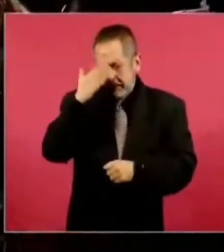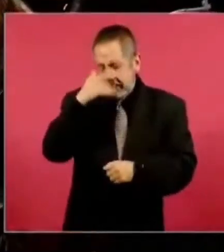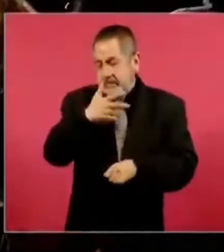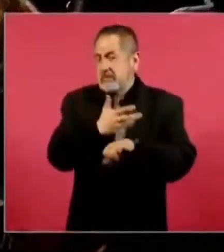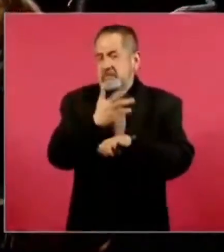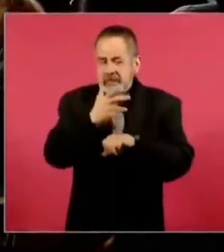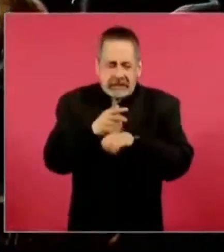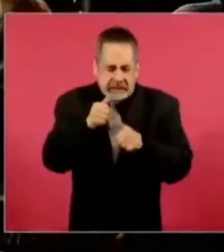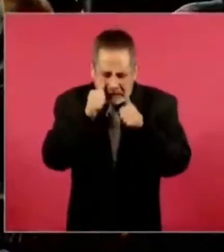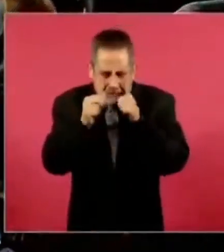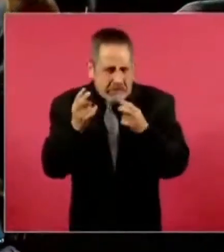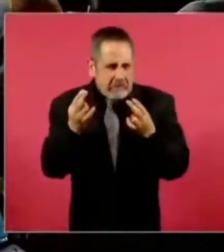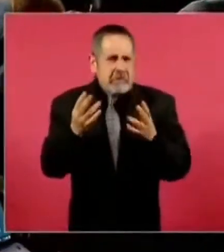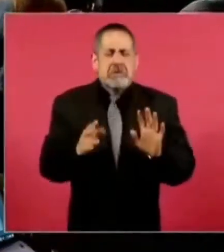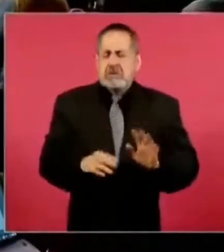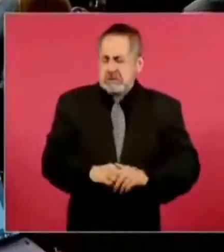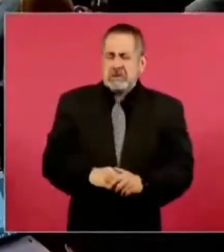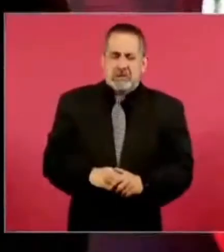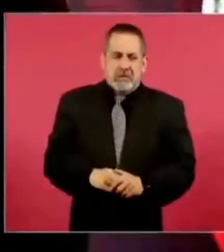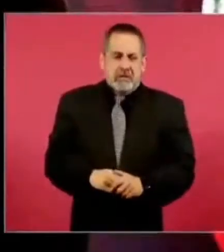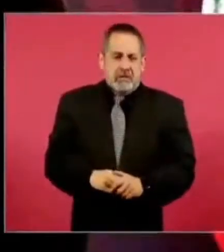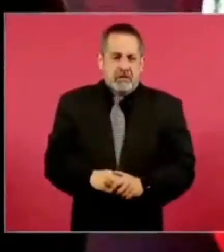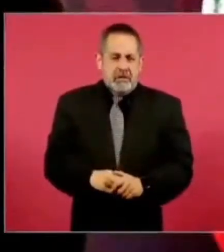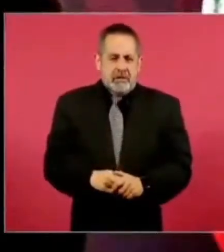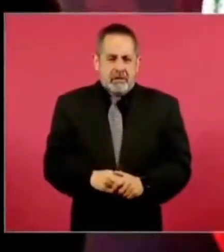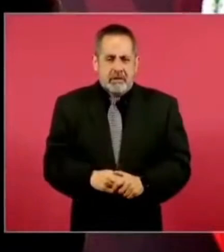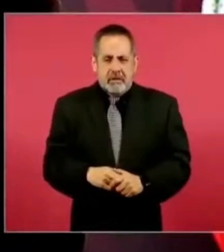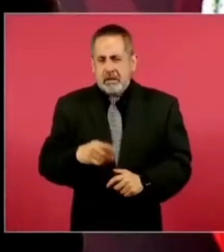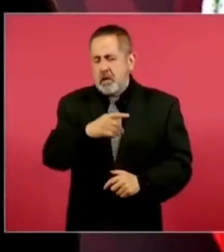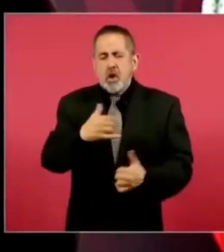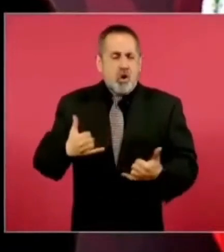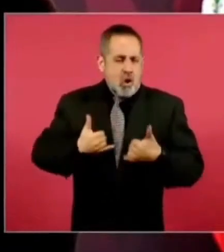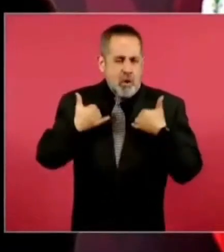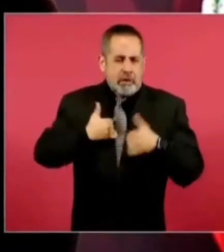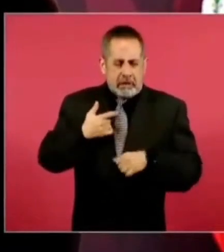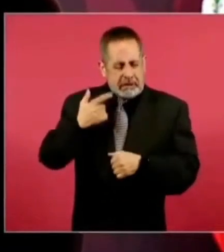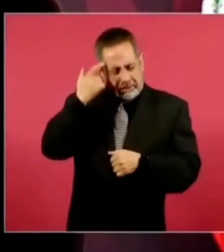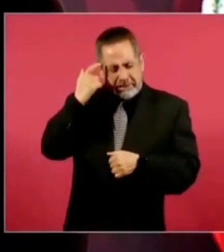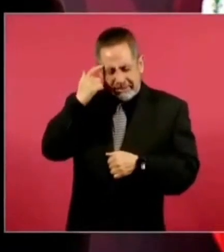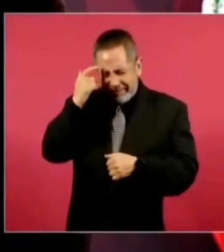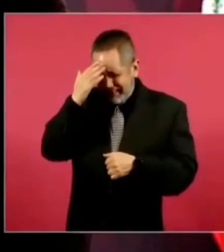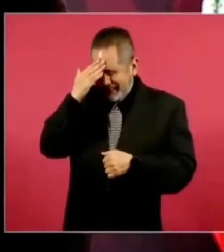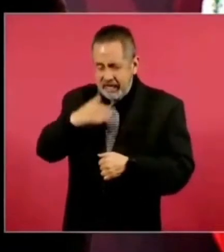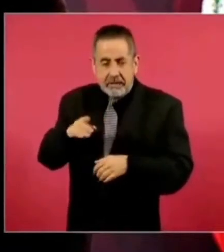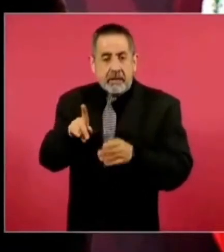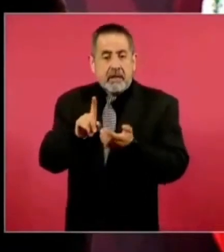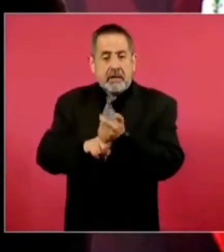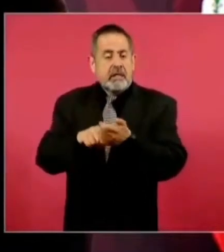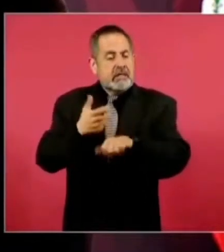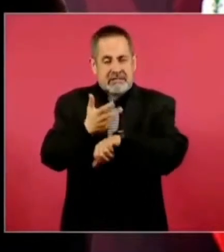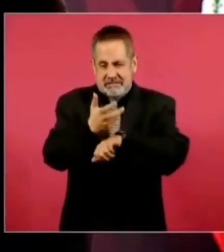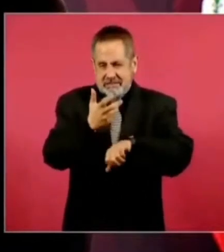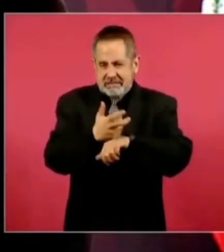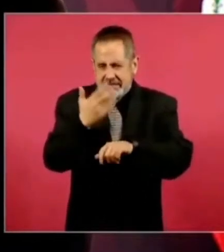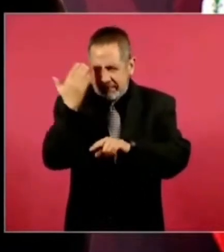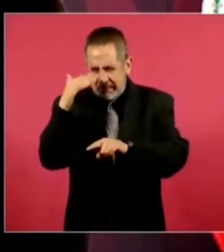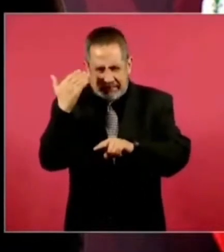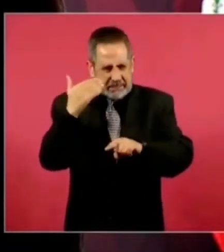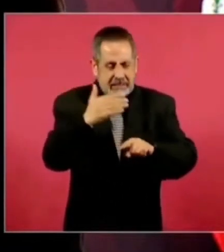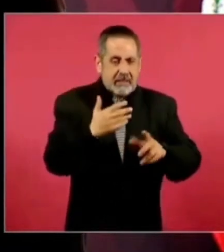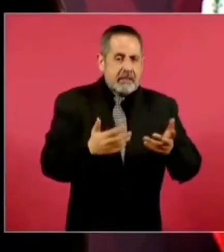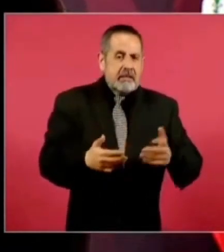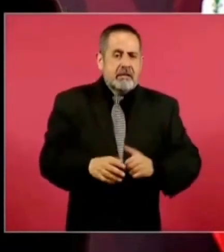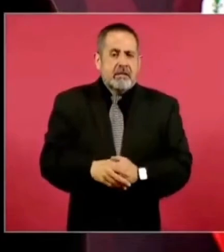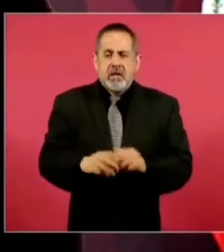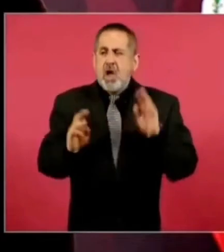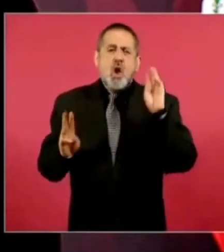que están muy conscientes, los jóvenes estadounidenses y